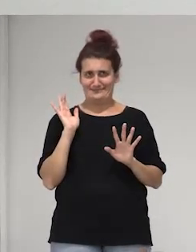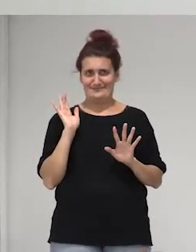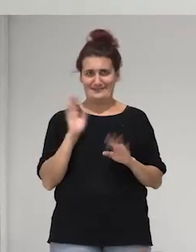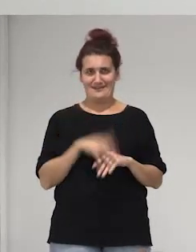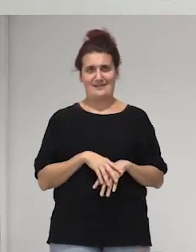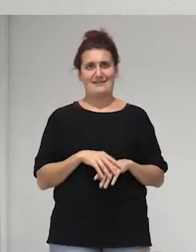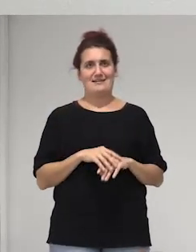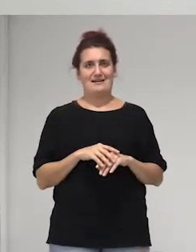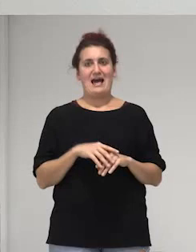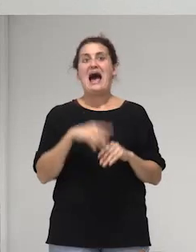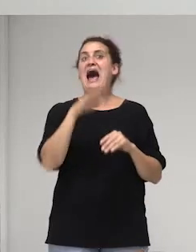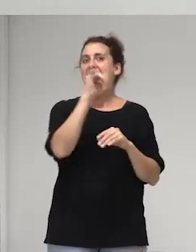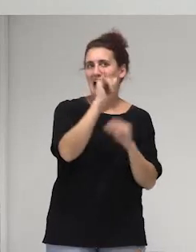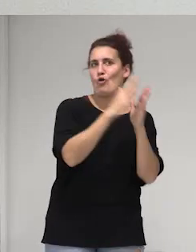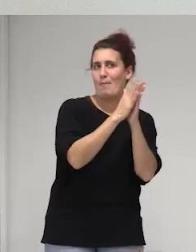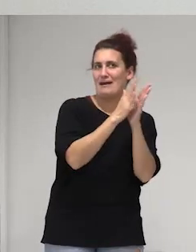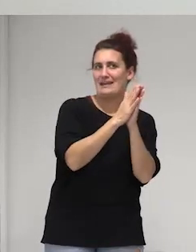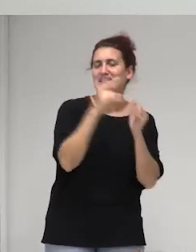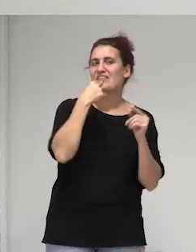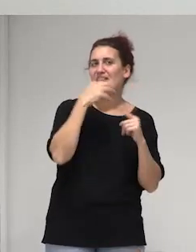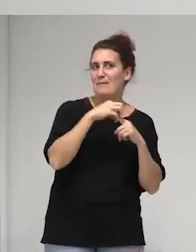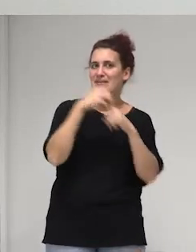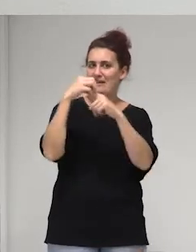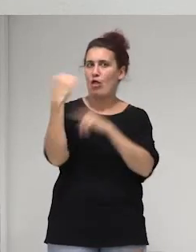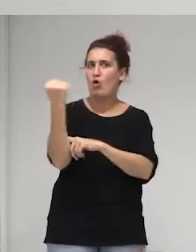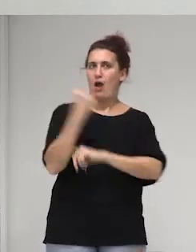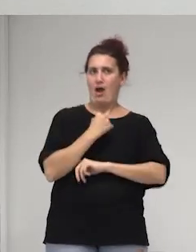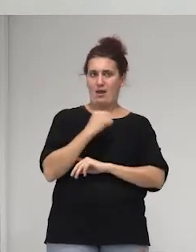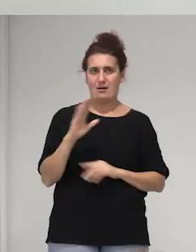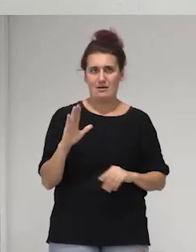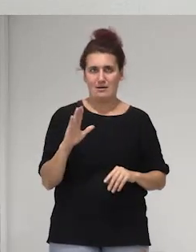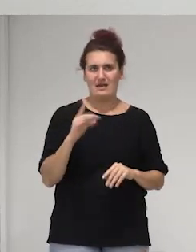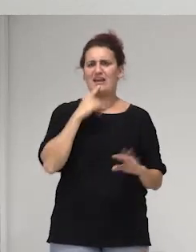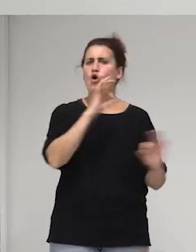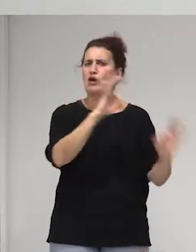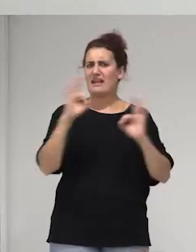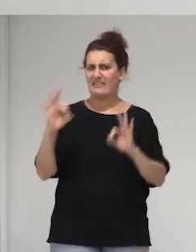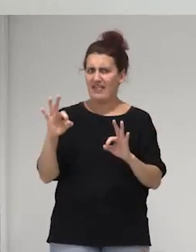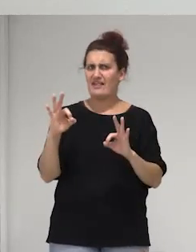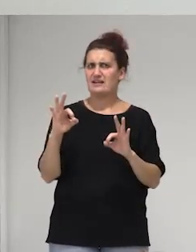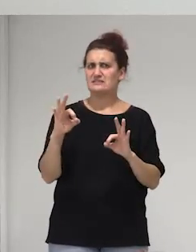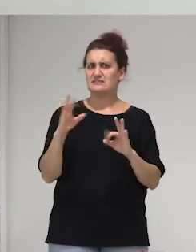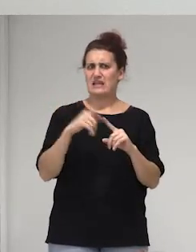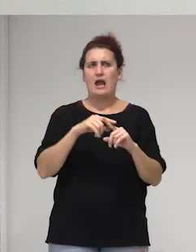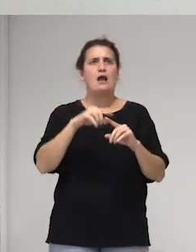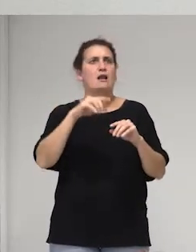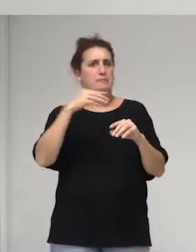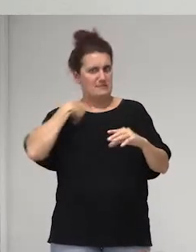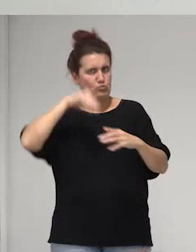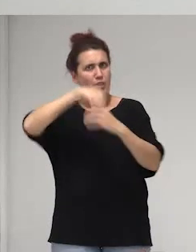claro que hay compañeras que el patriarcado nos gana y están organizadas en organizaciones gay